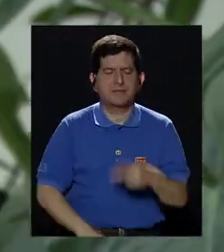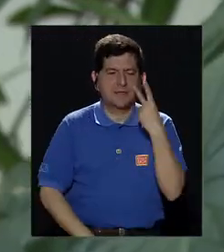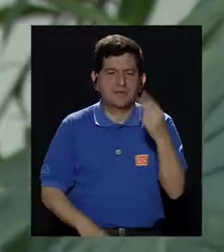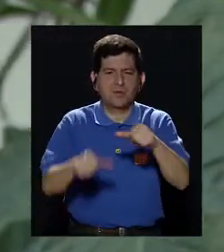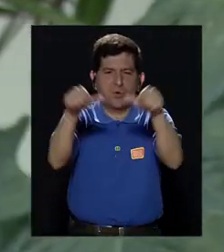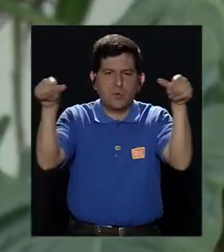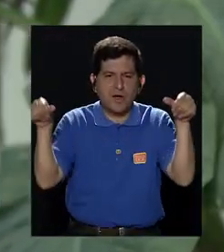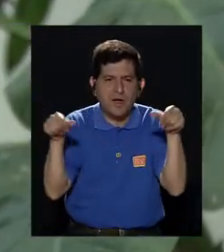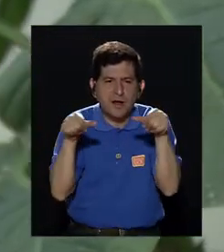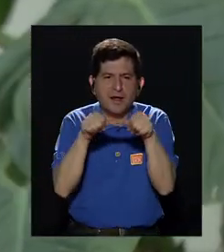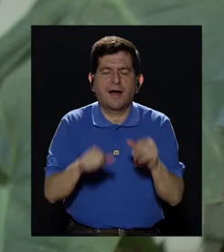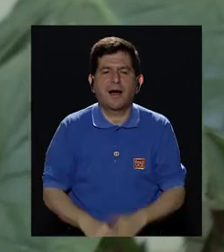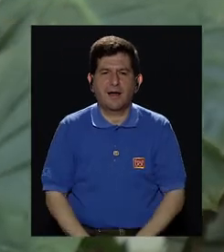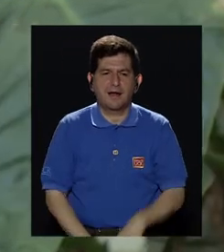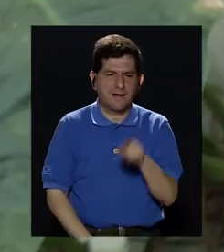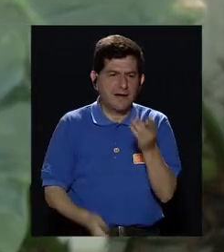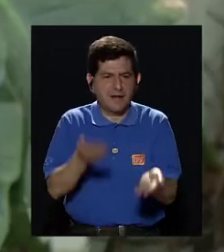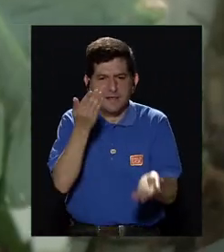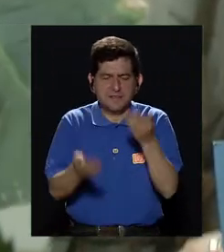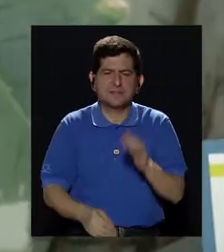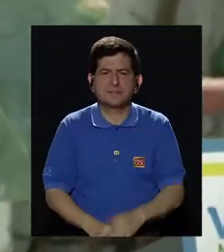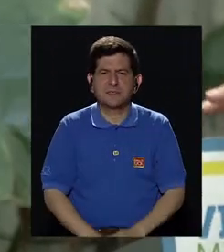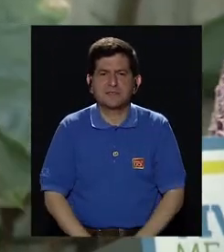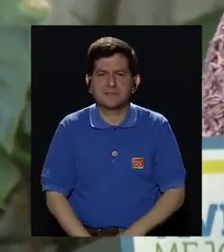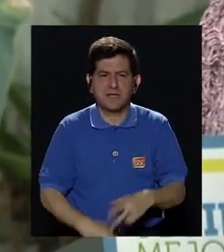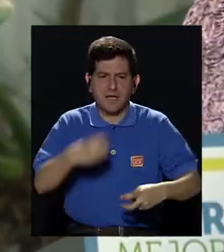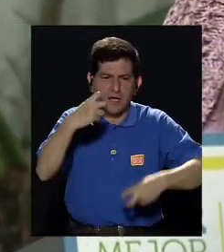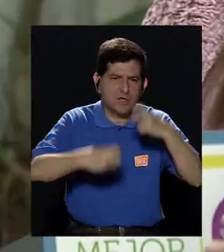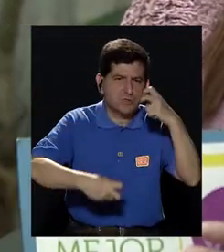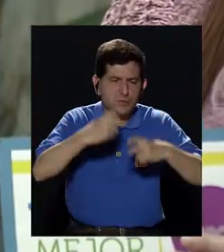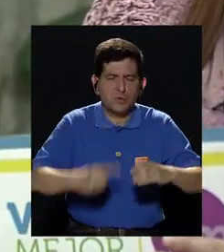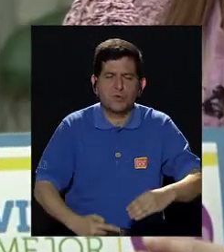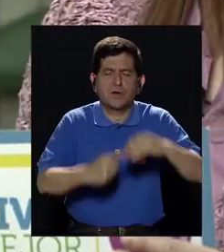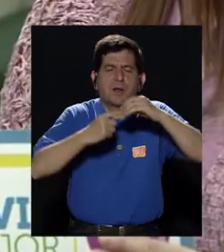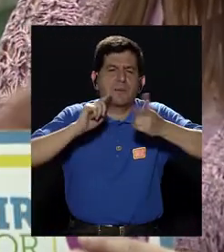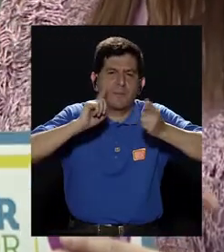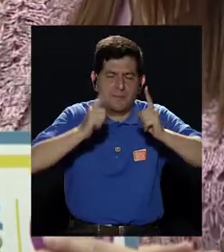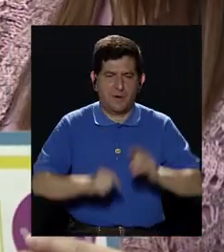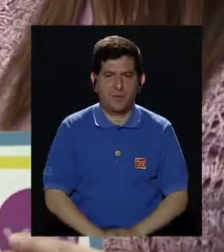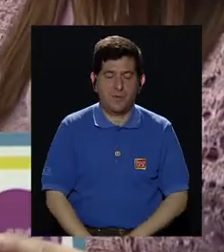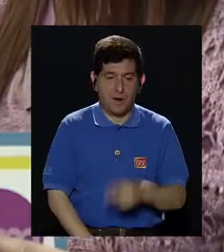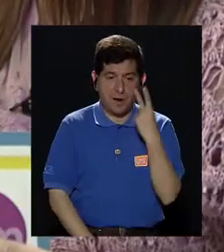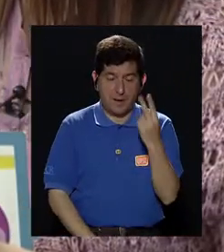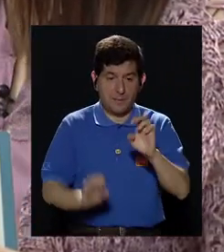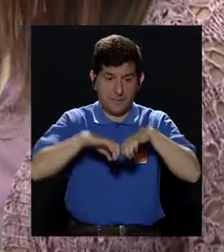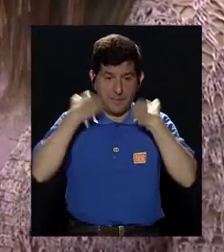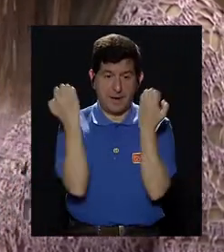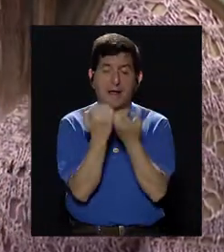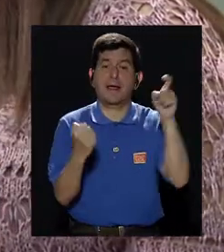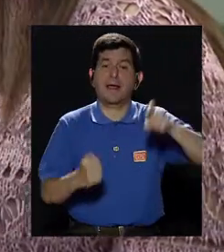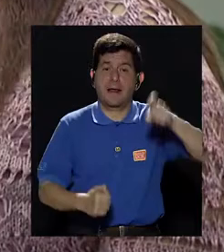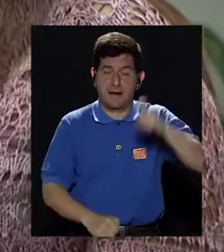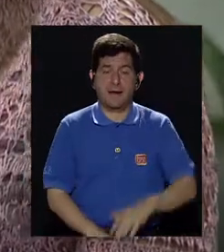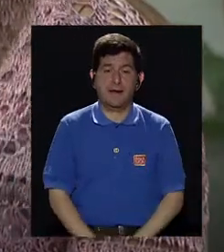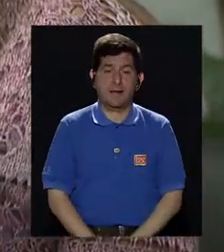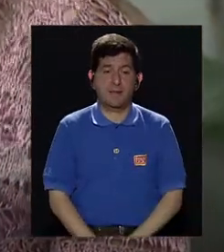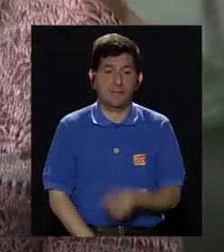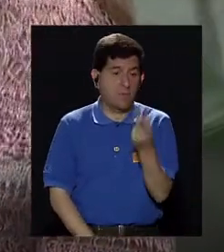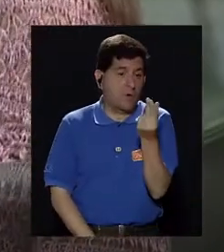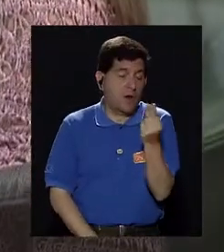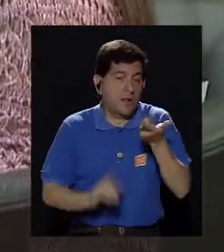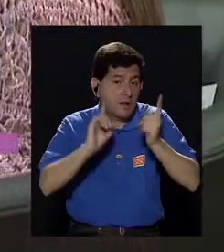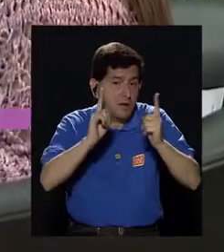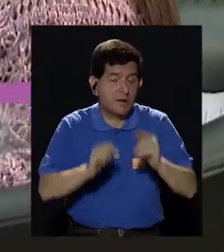ver qué áreas tienen mayor conflicto o mayor problema de uno de otros cánceres, ver el equipamiento que se requiere, ver los